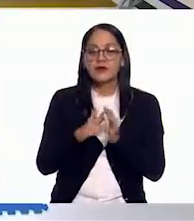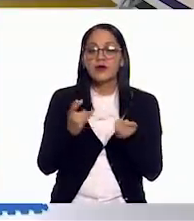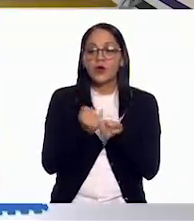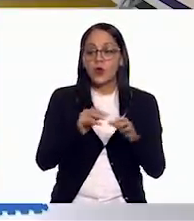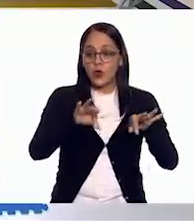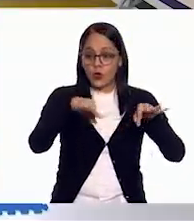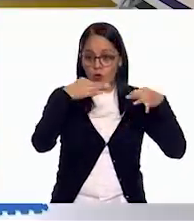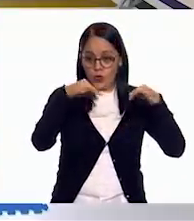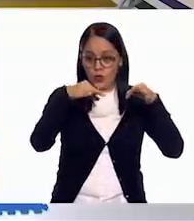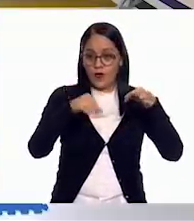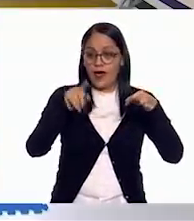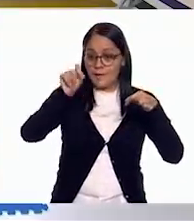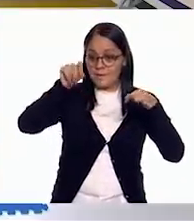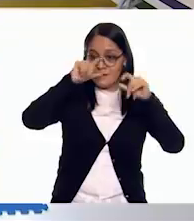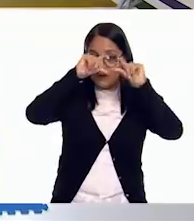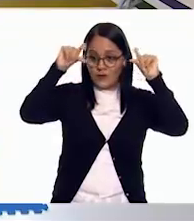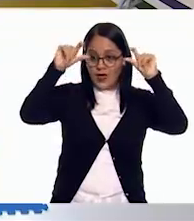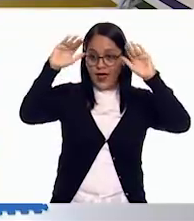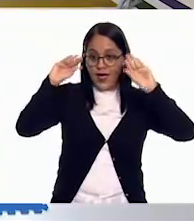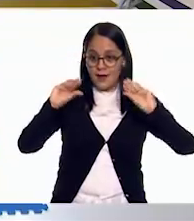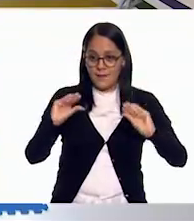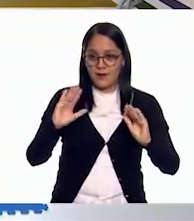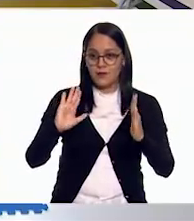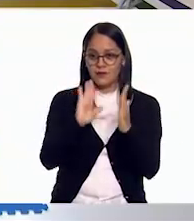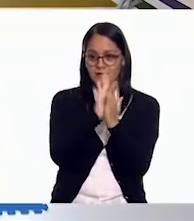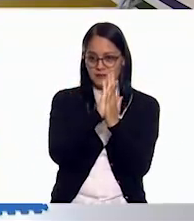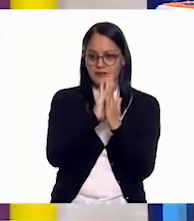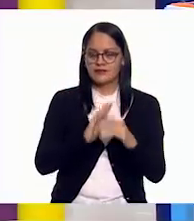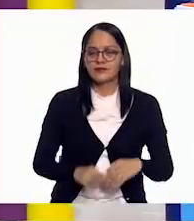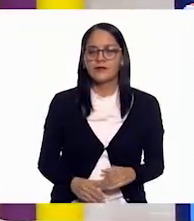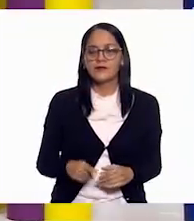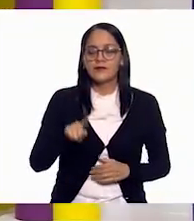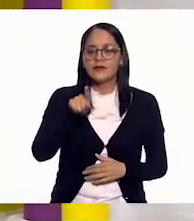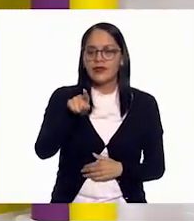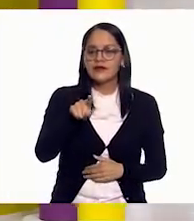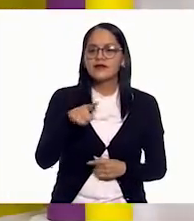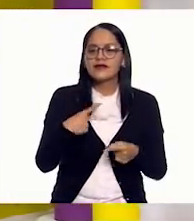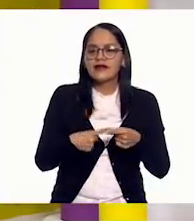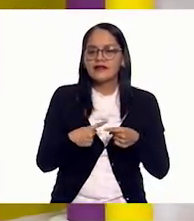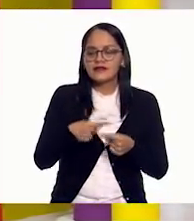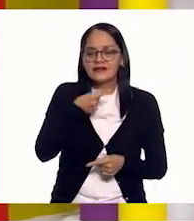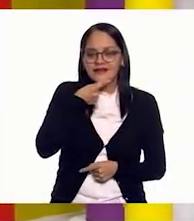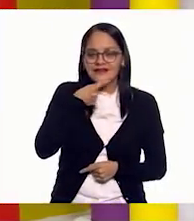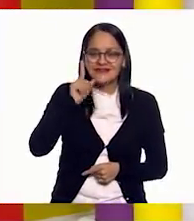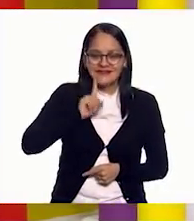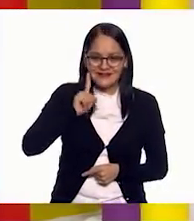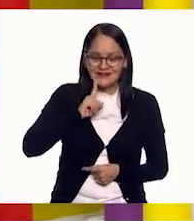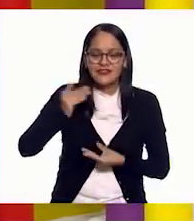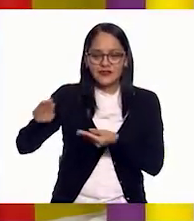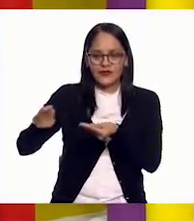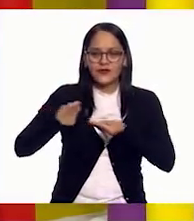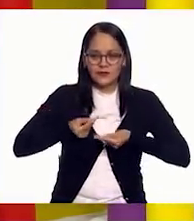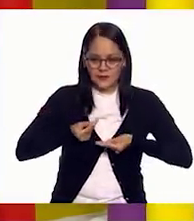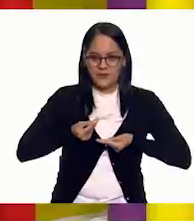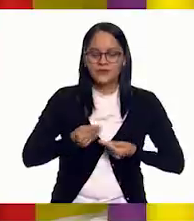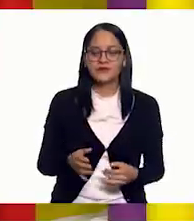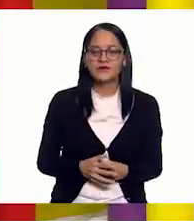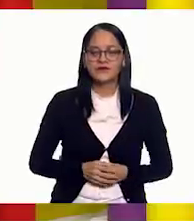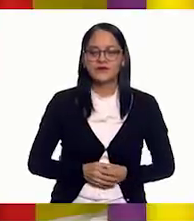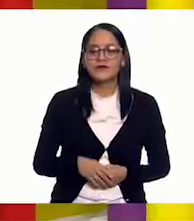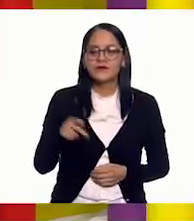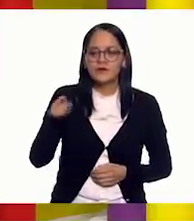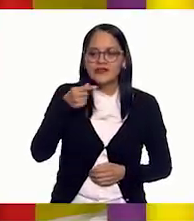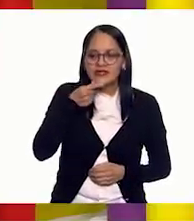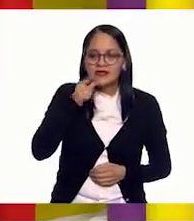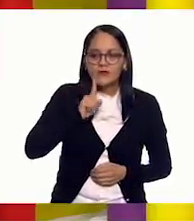pegar este. Perfecto. Que es el comentario que nos mandó nuestra niña Miriam. Miriam.